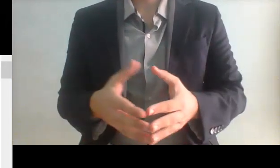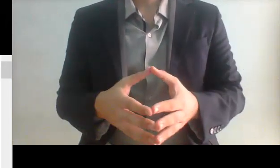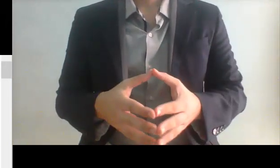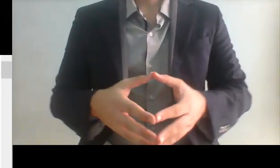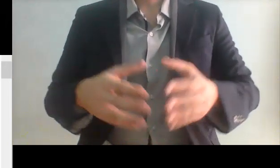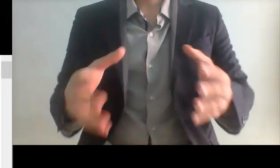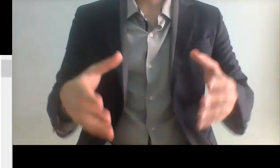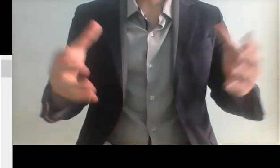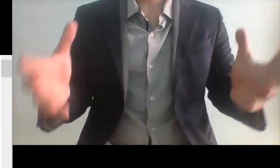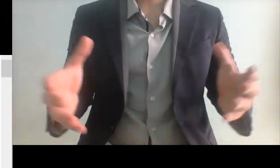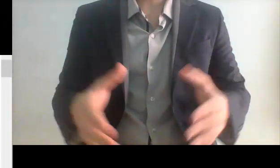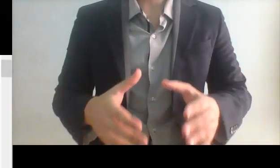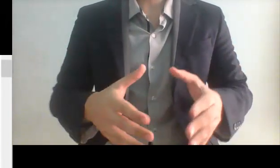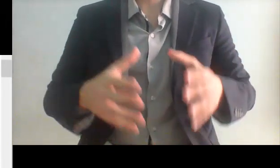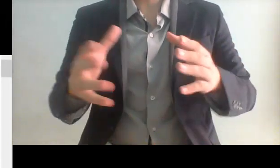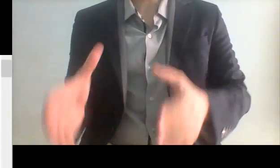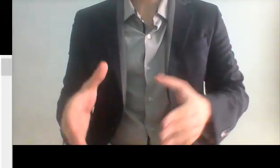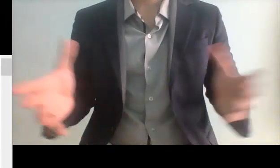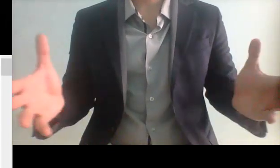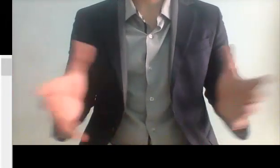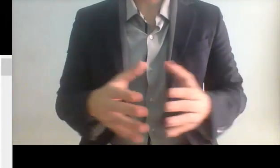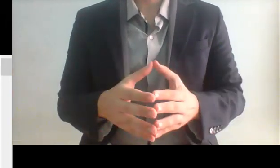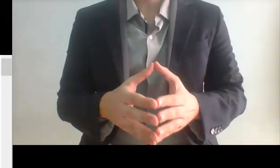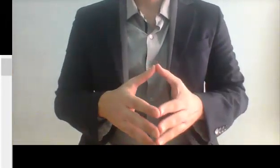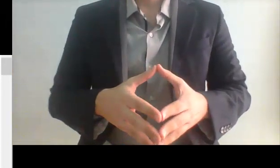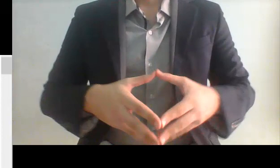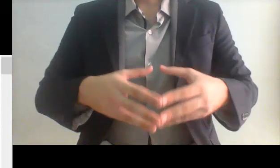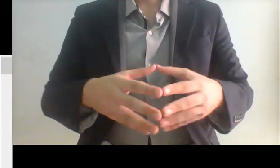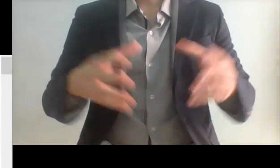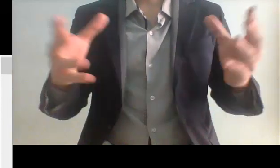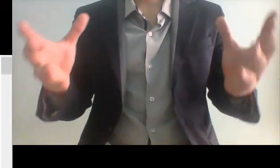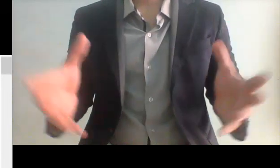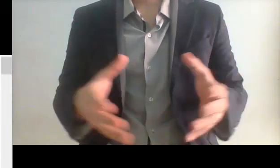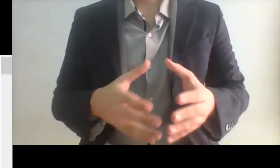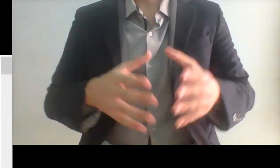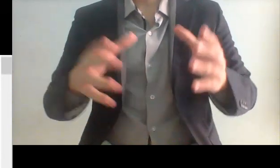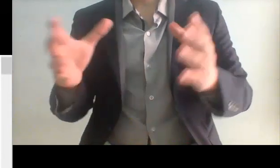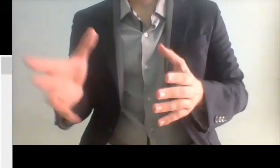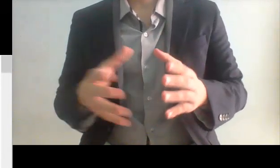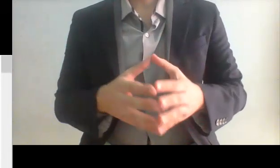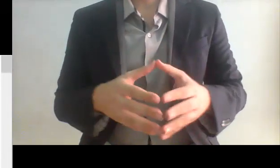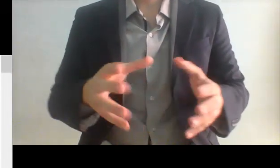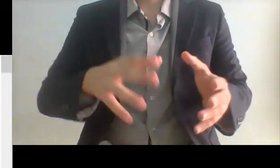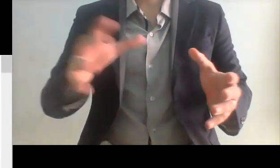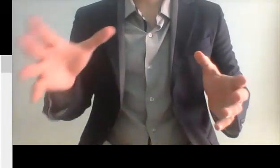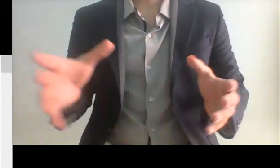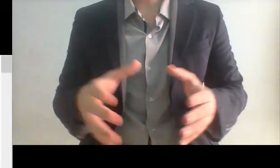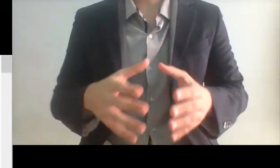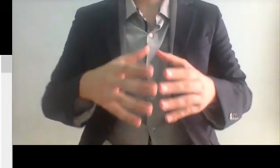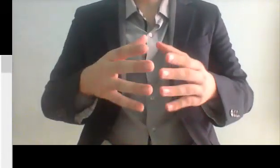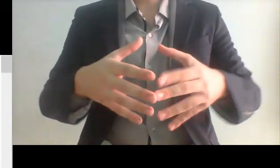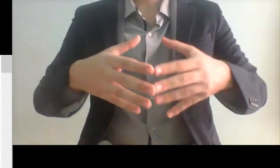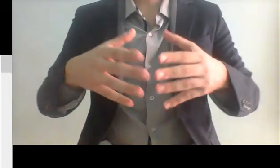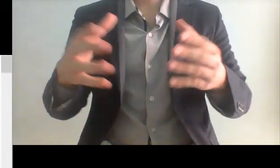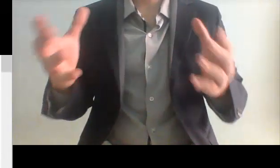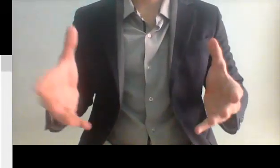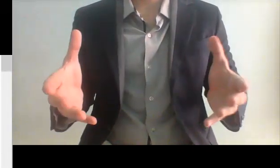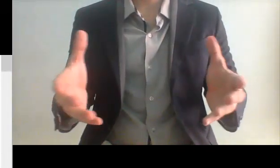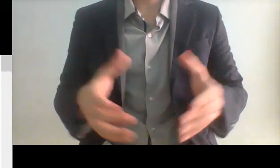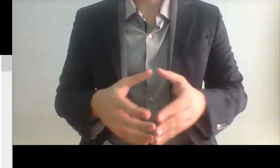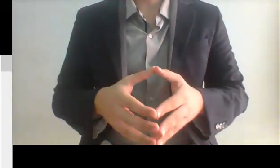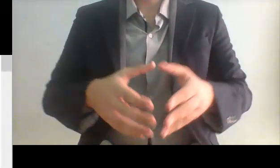nuestro país muchos panistas incluso antes de que llegara Lozoya bueno muchos pristas y en este momento panistas en el caso de los panistas están